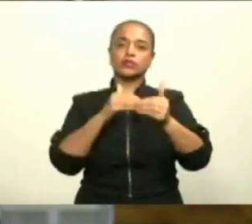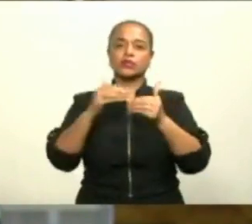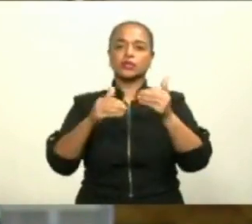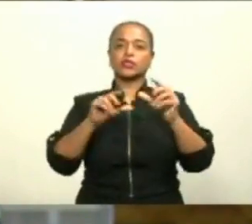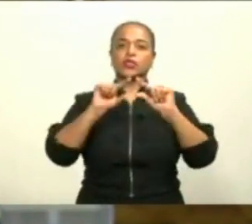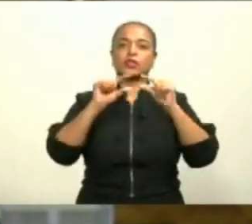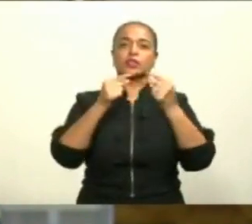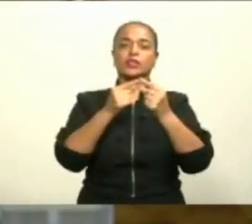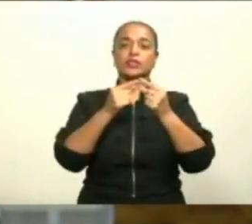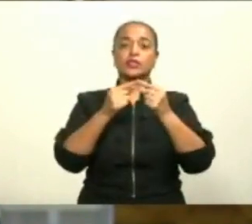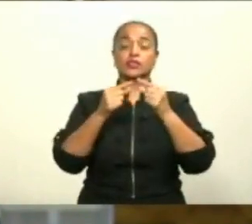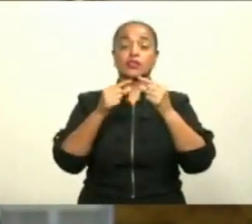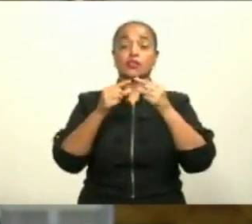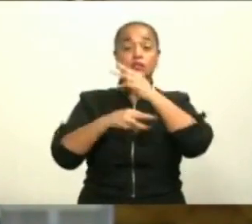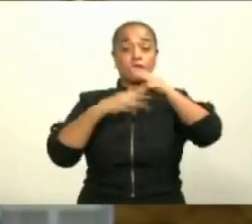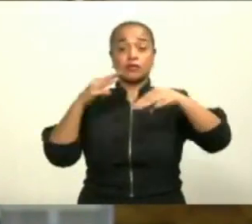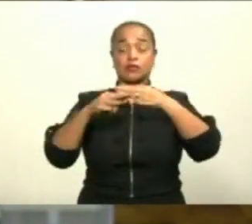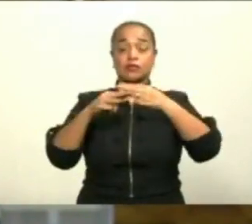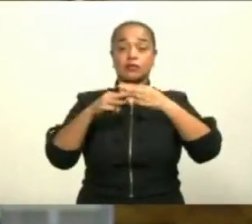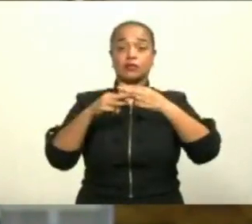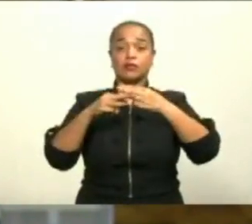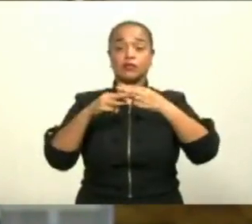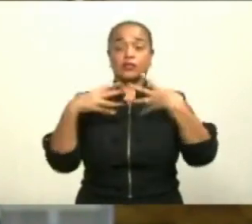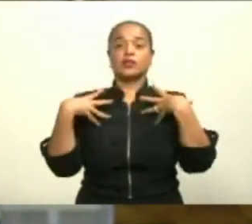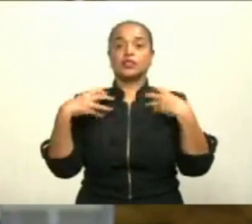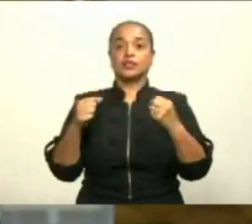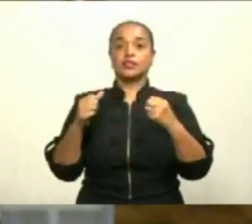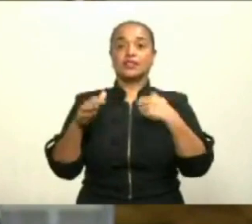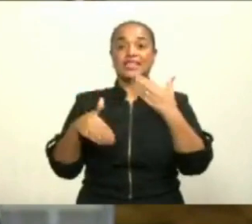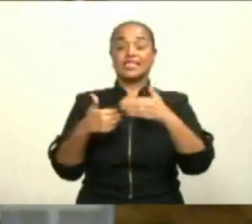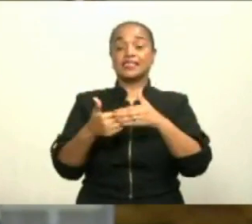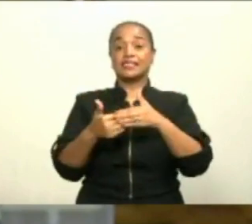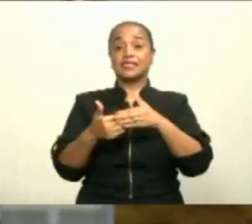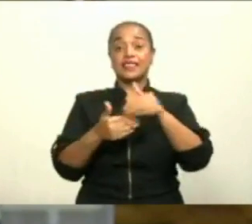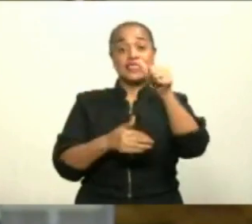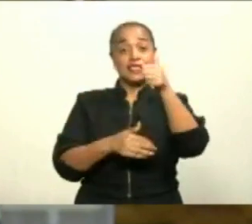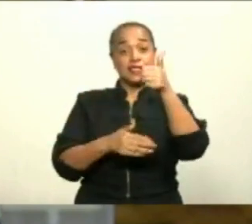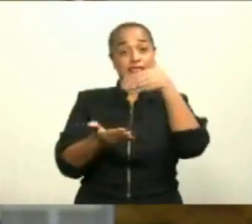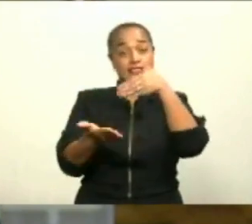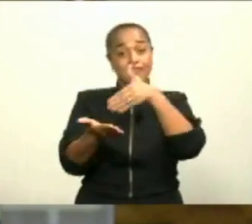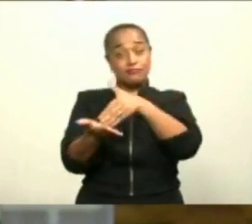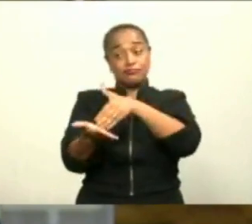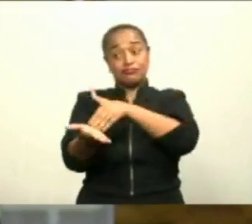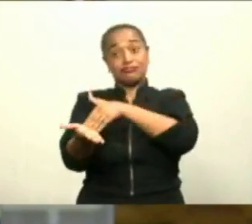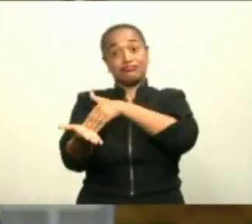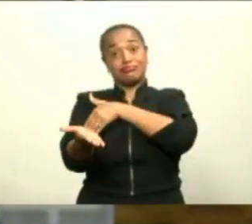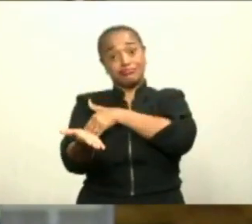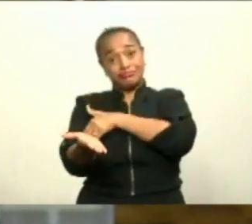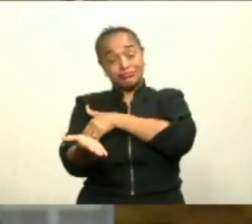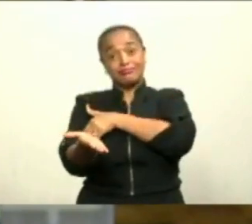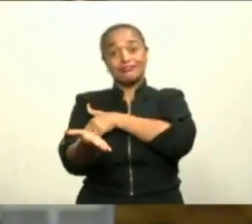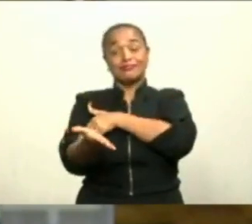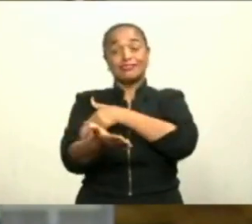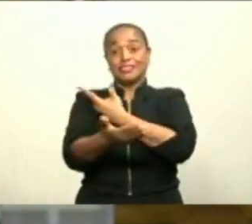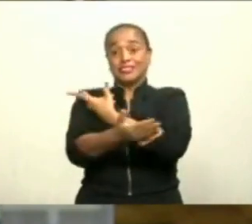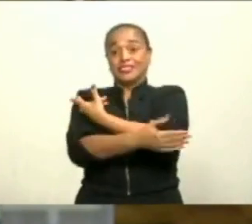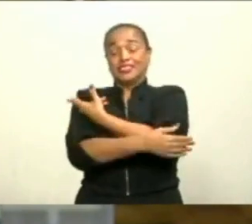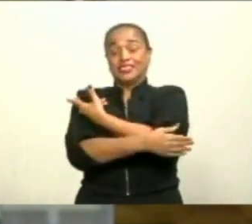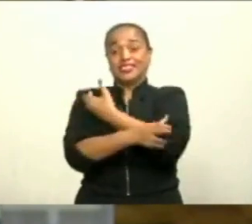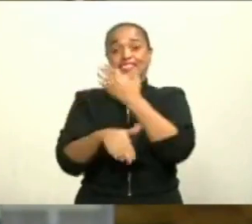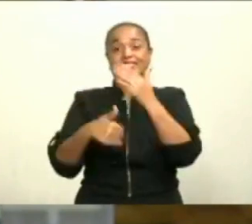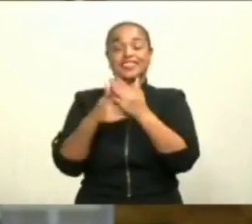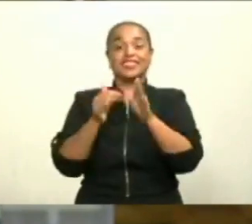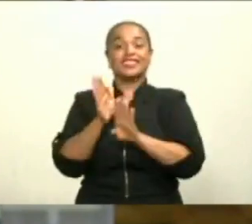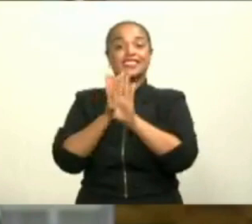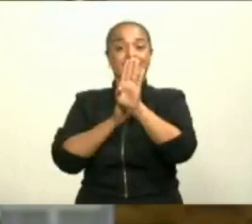Mundial de la Salud. La adquisición de 10 millones de dosis de esta vacuna que está siendo desarrollada por AstraZeneca